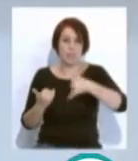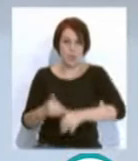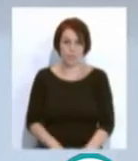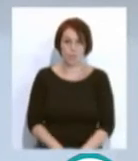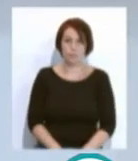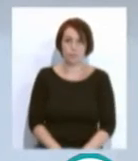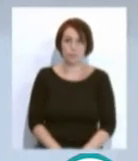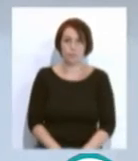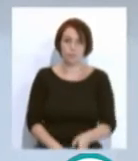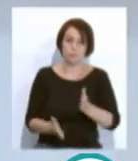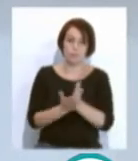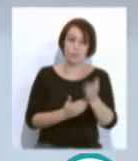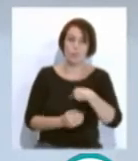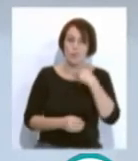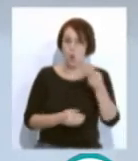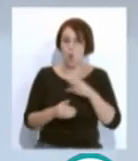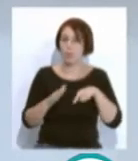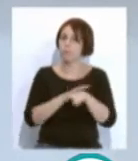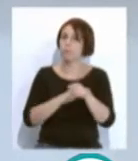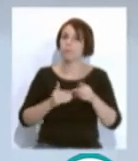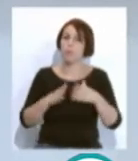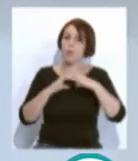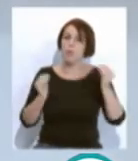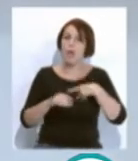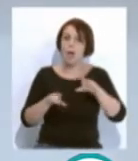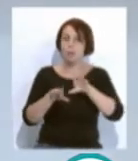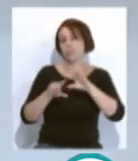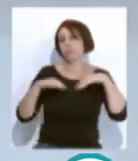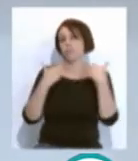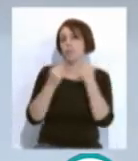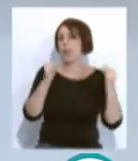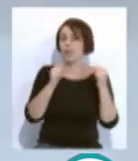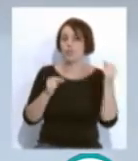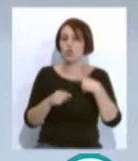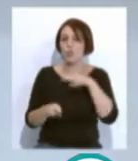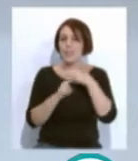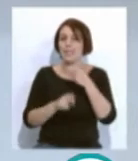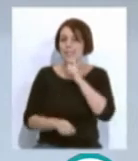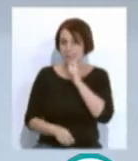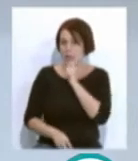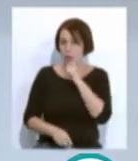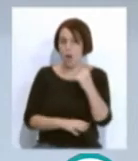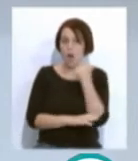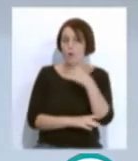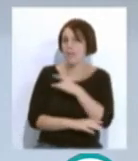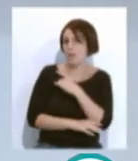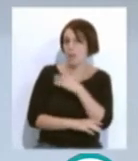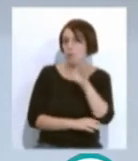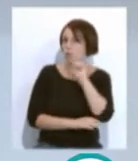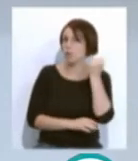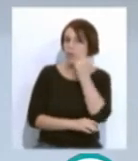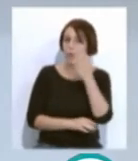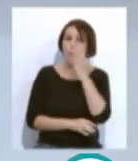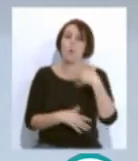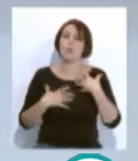Y por su parte la portavoz de Adelante Andalucía en el Parlamento por Izquierda Unida, Inmaculada Nieto, ha apoyado la protesta de los sindicatos por una